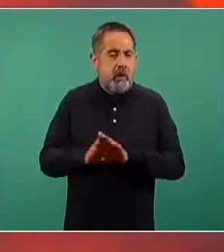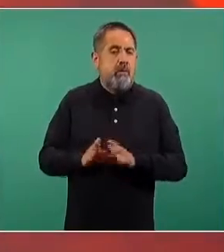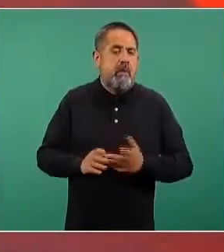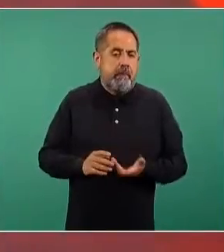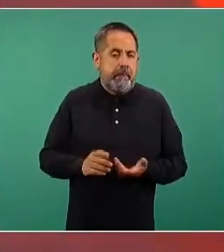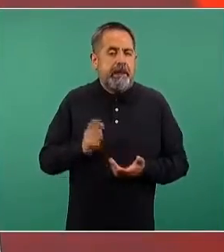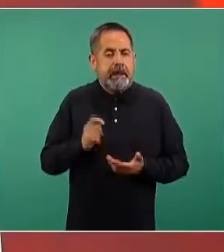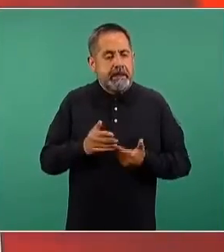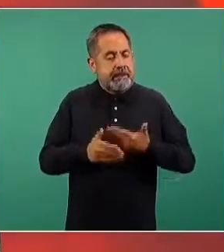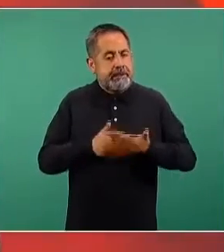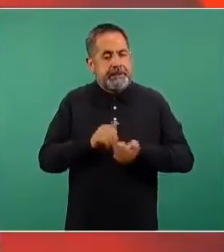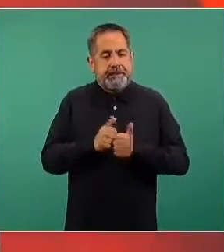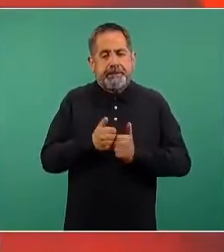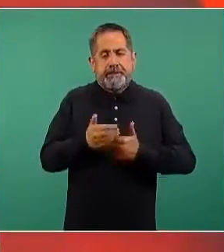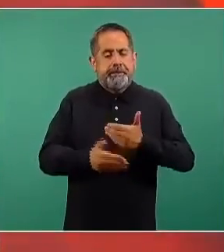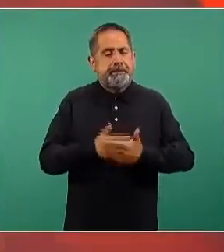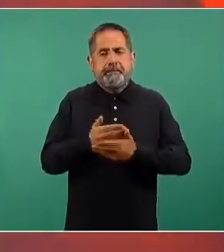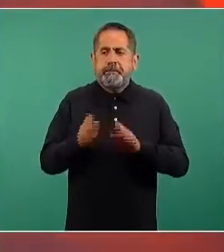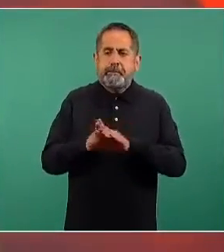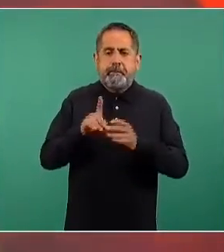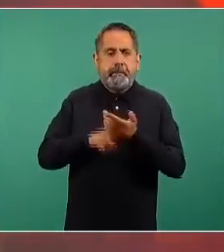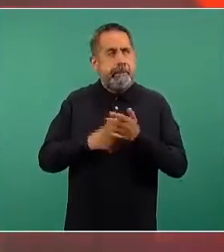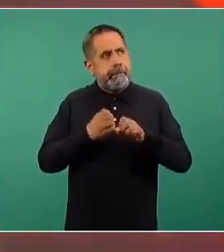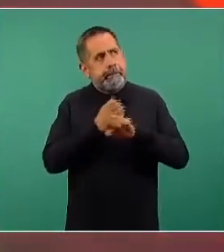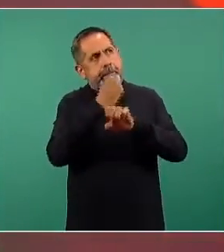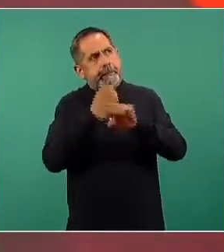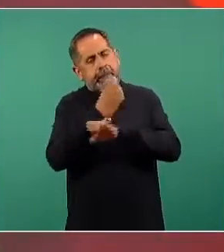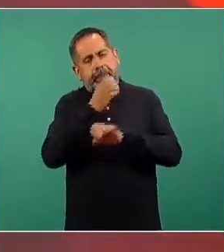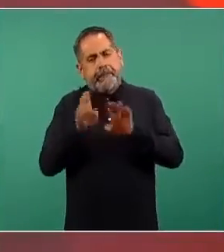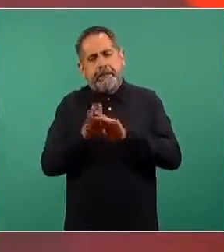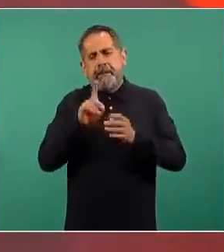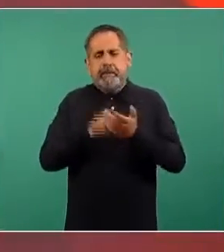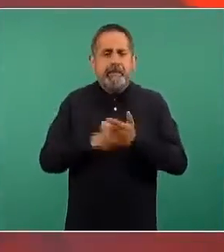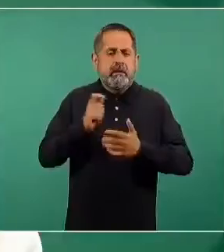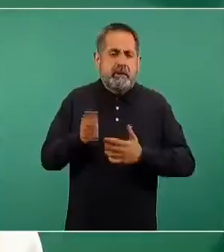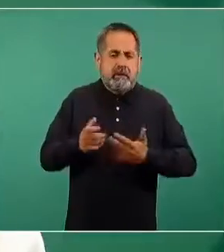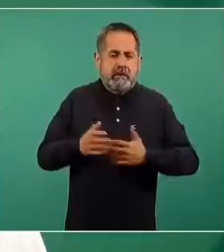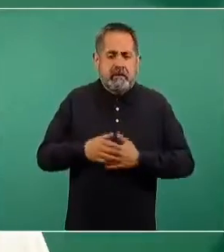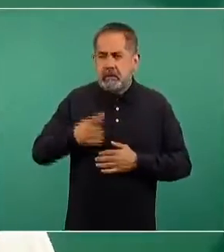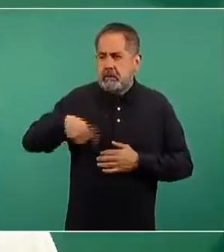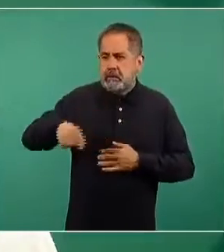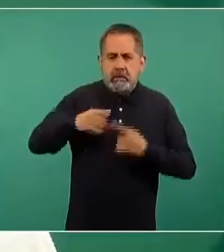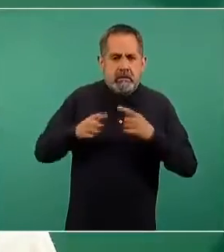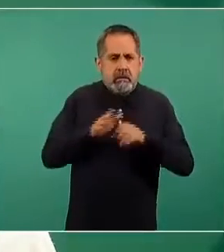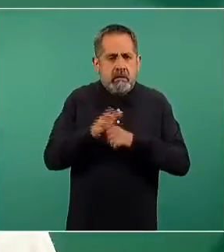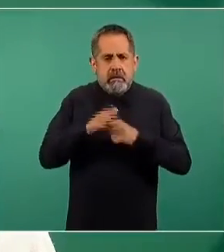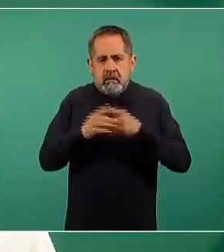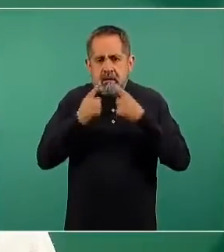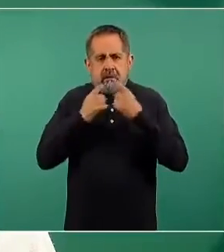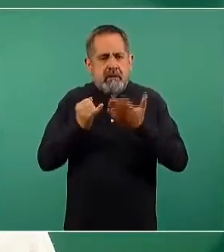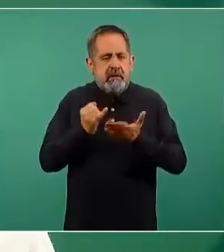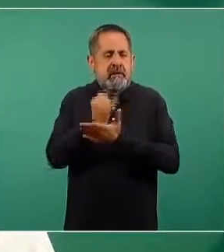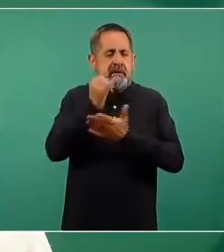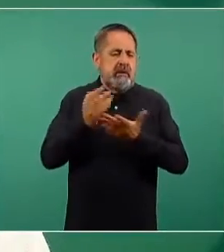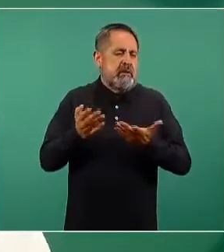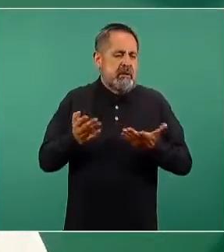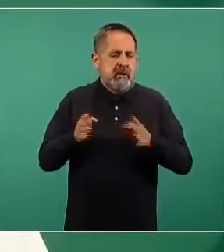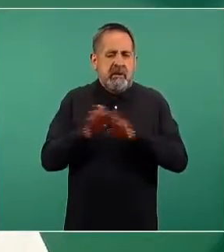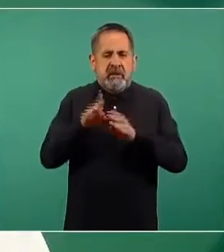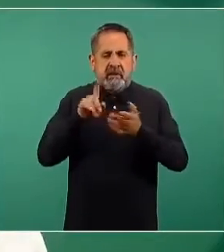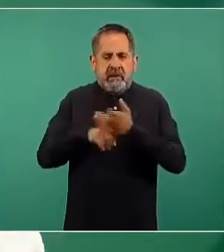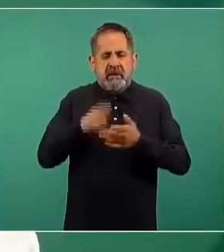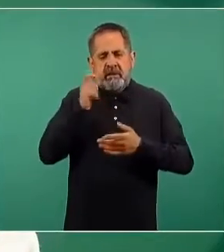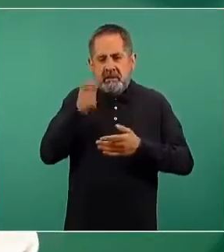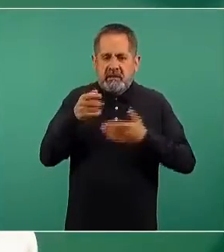trayectoria que ha tenido la entidad federativa respecto a la epidemia y respecto a las decisiones que se han tomado en cuanto a la